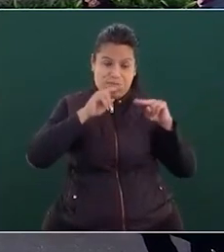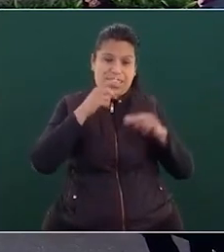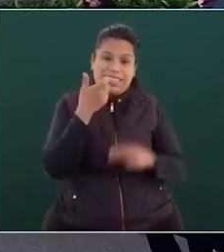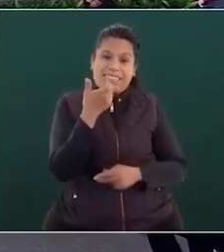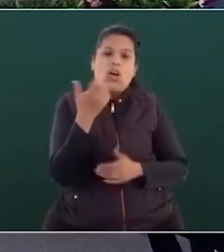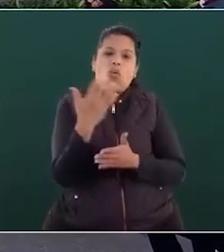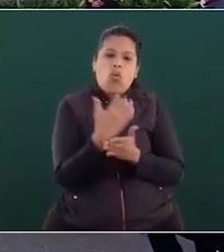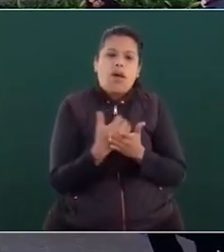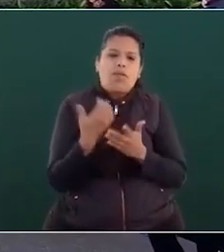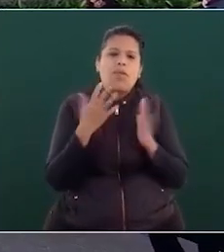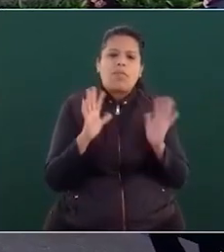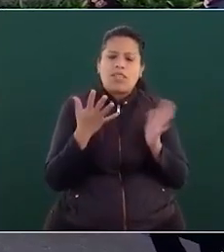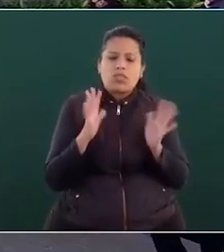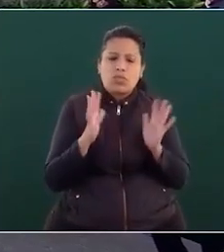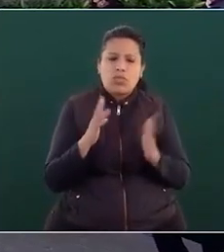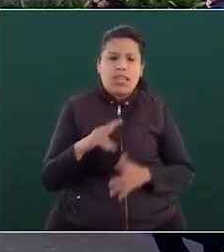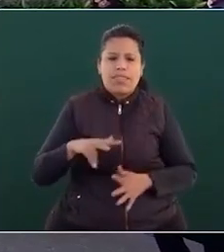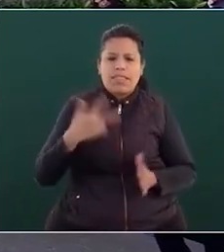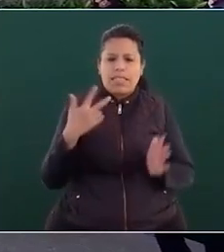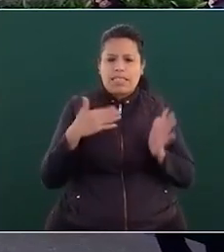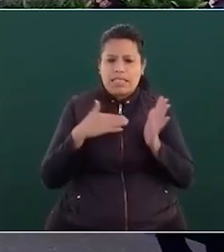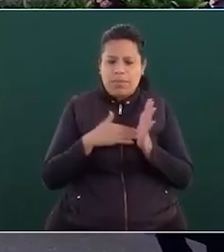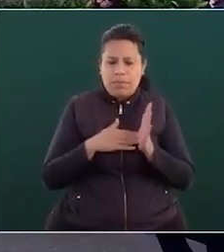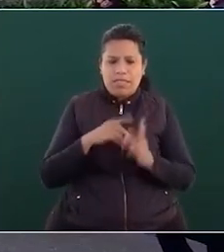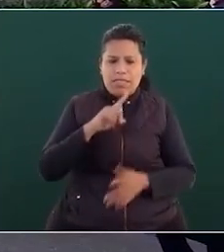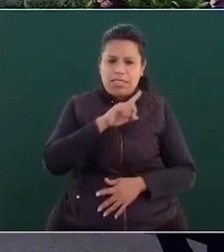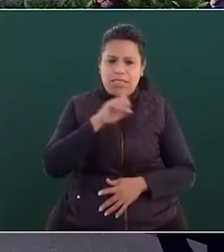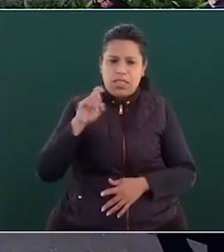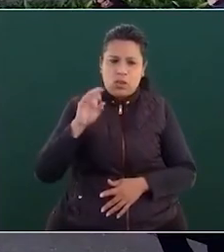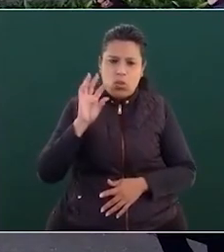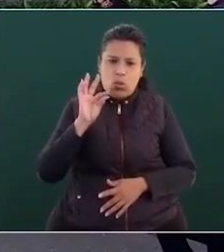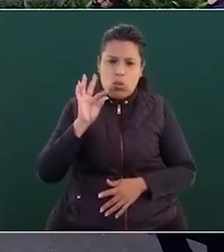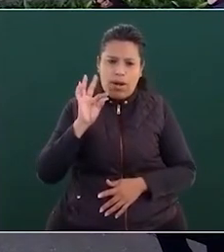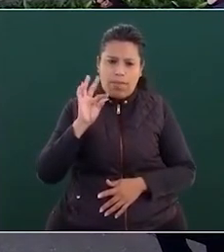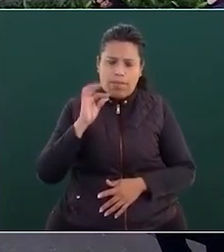13 mil 140 pesos